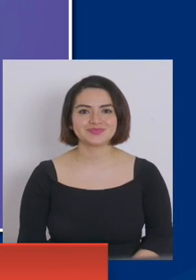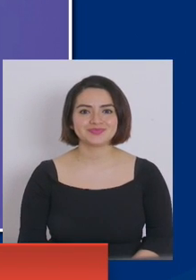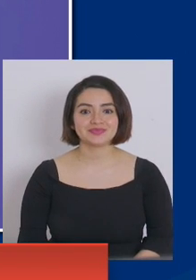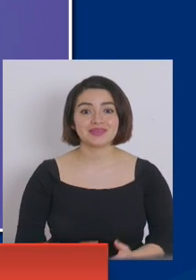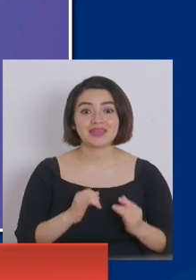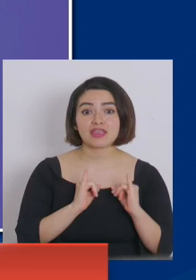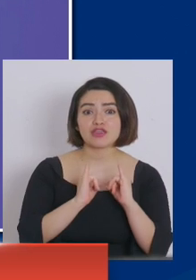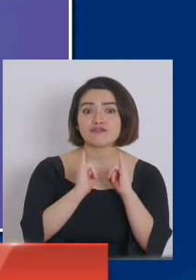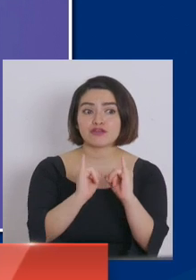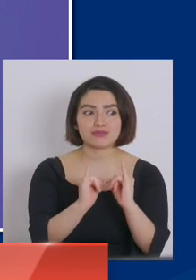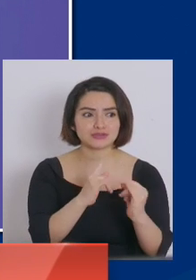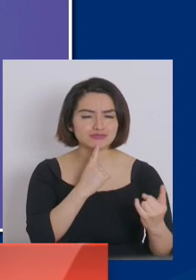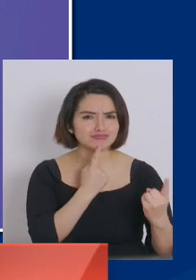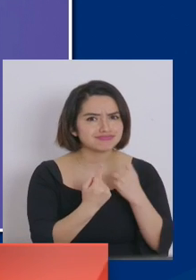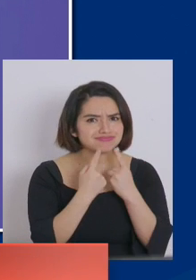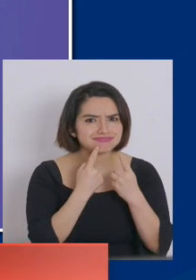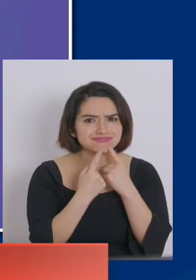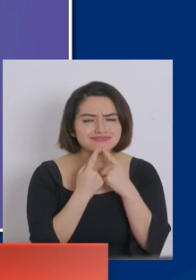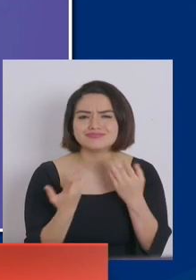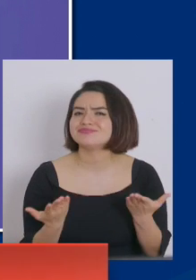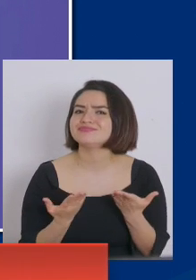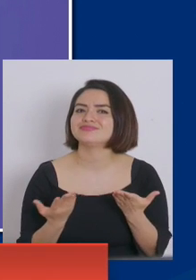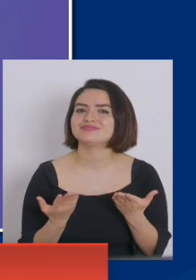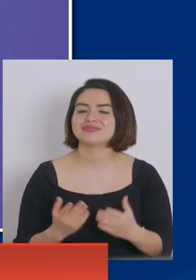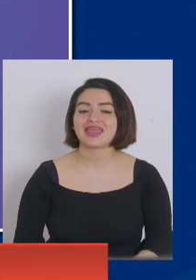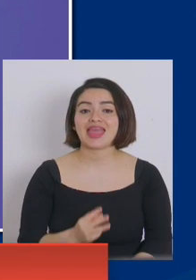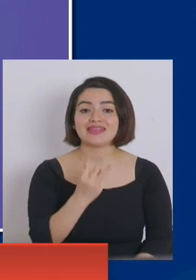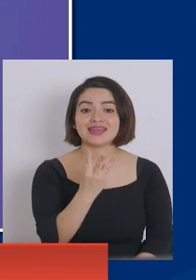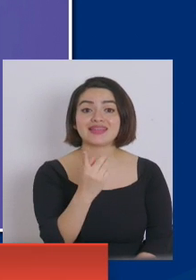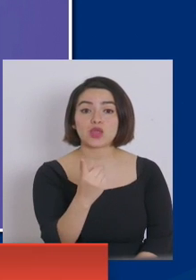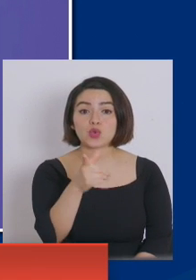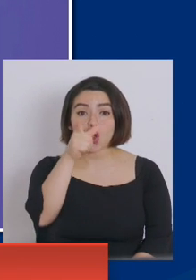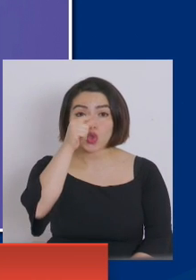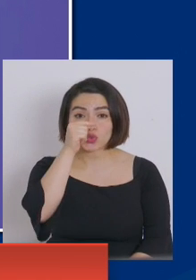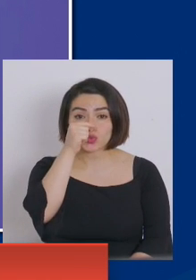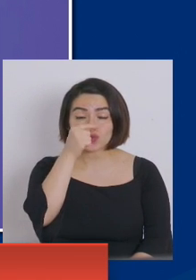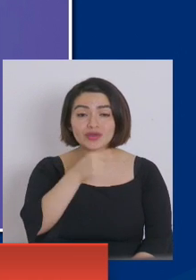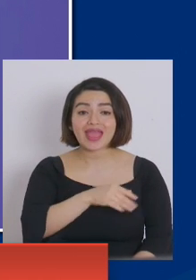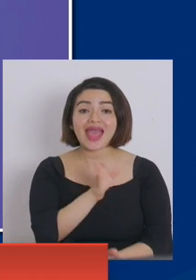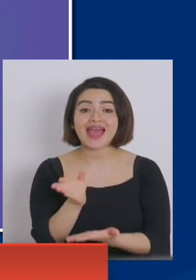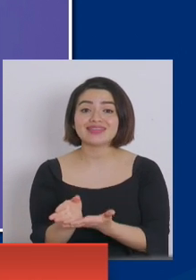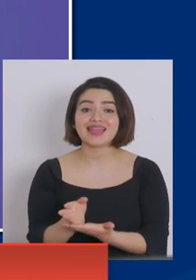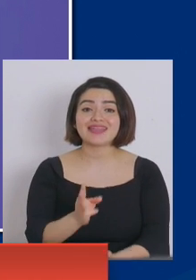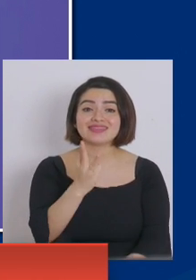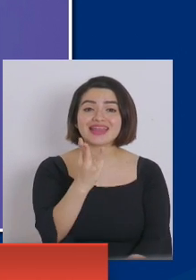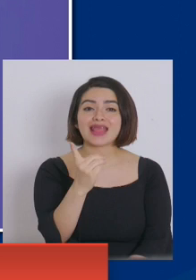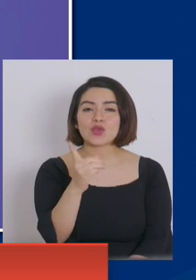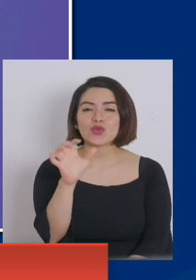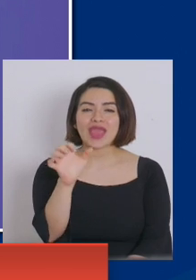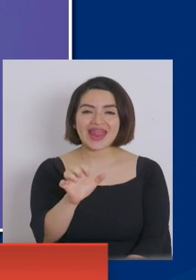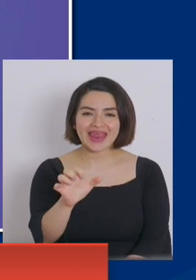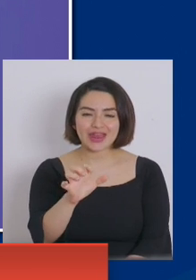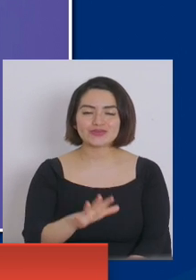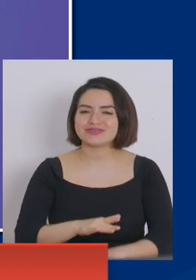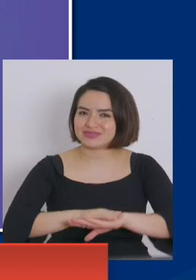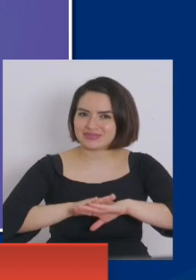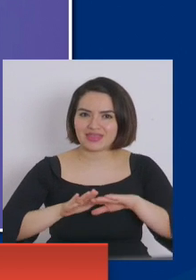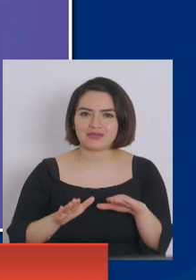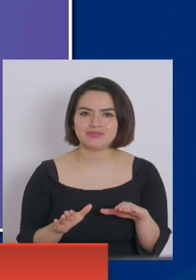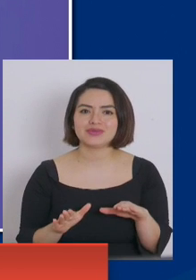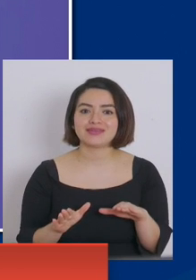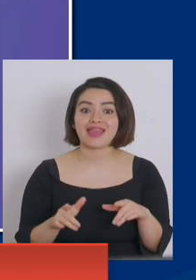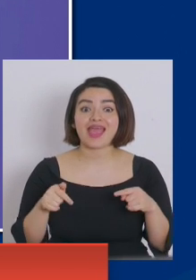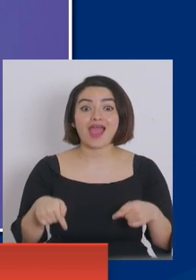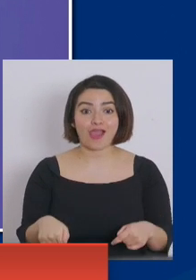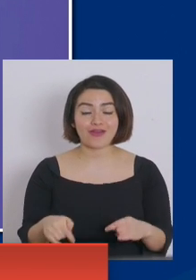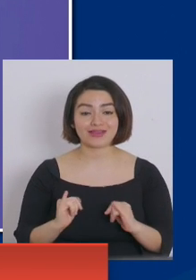que se realiza, cierto, desde el 31 de octubre, termina el 31 de enero y es por eso que nos han brindado